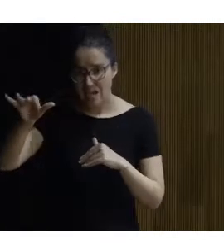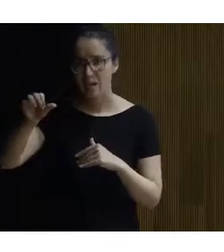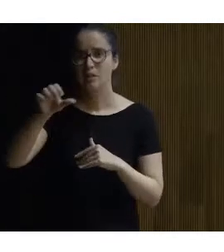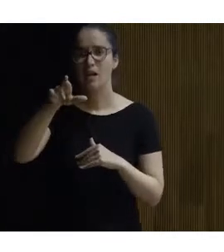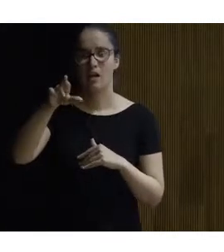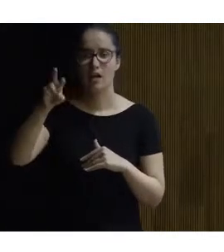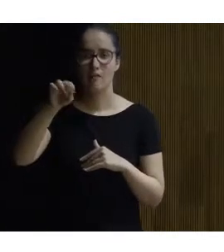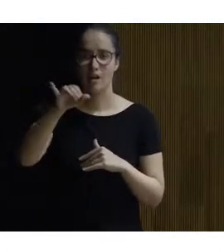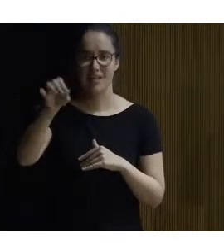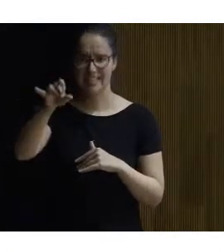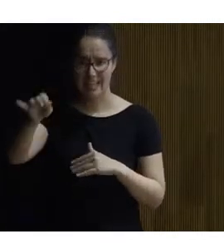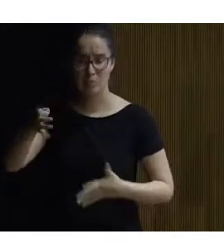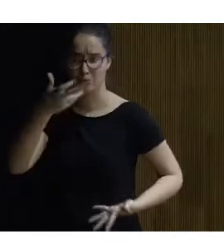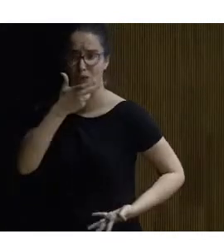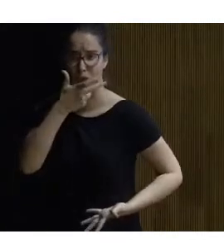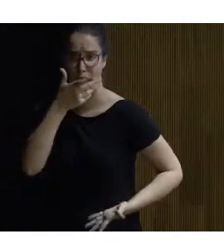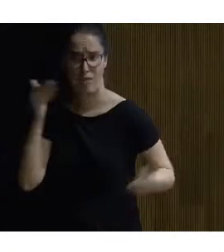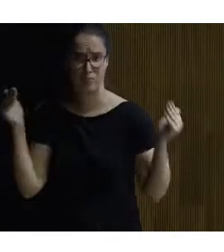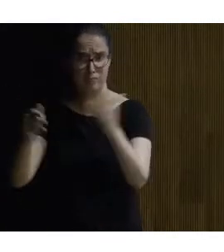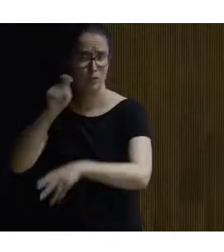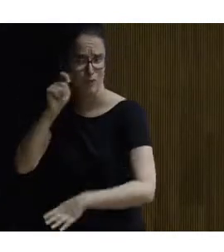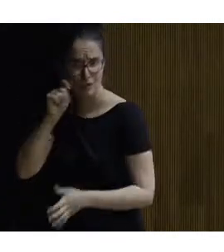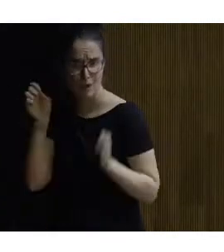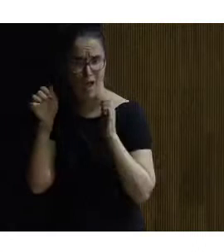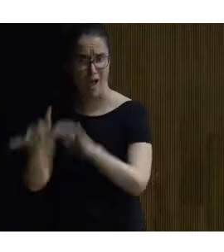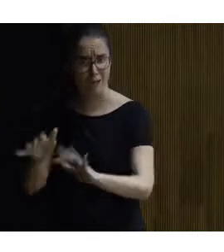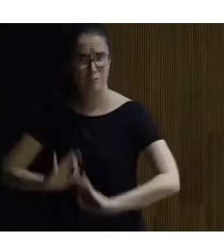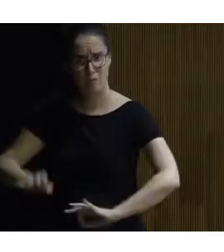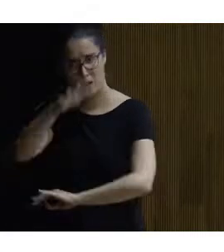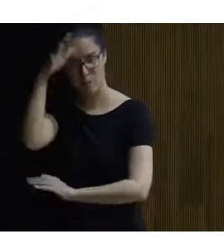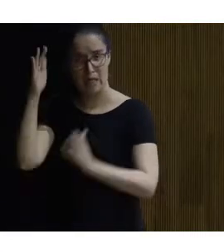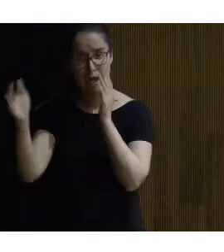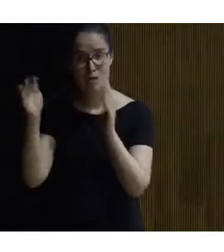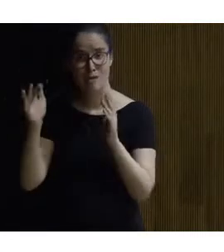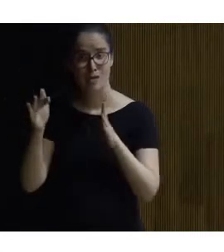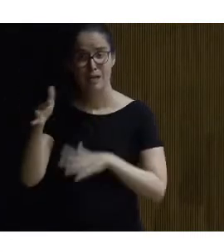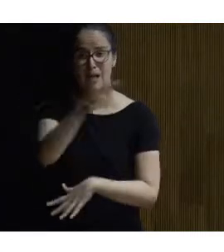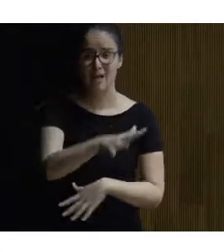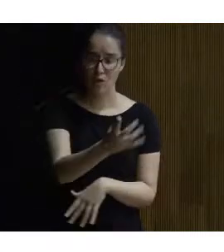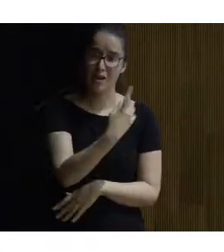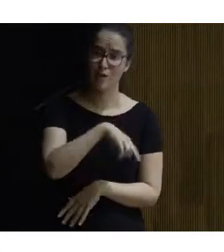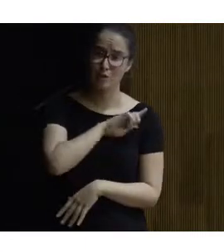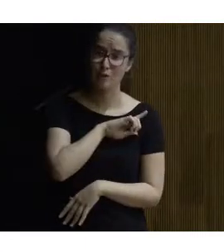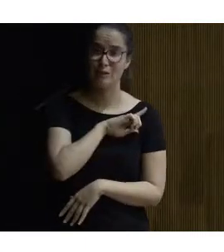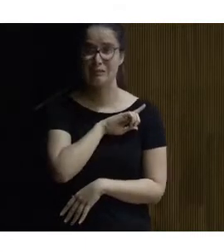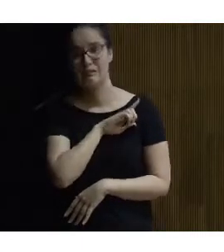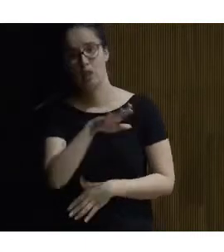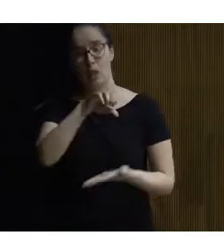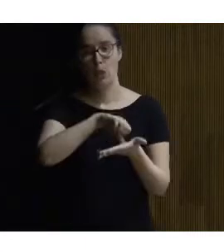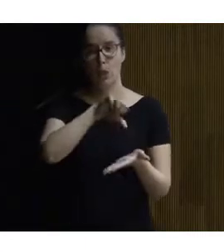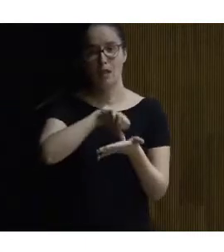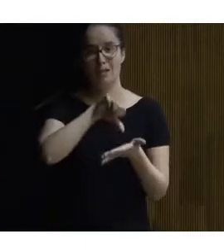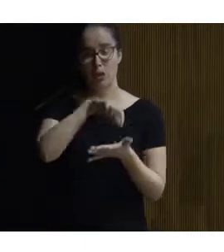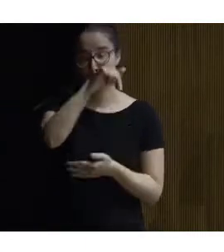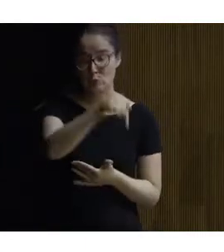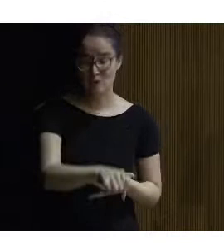es un poco donde se concentra el turismo sobre todo en verano y demás y la zona donde estamos ubicados nosotros en el centro en